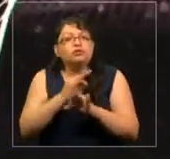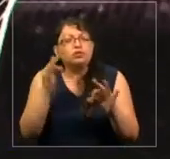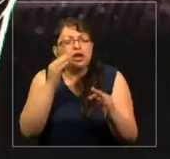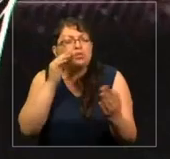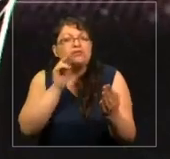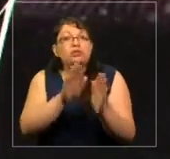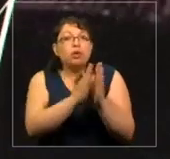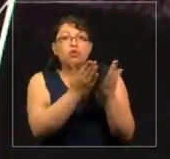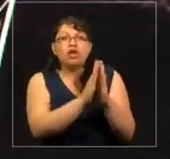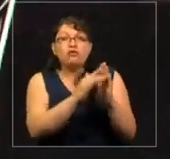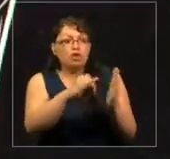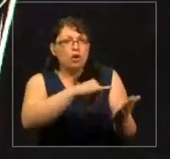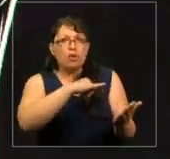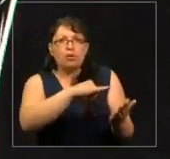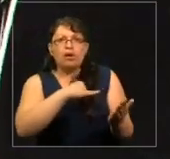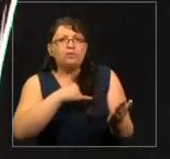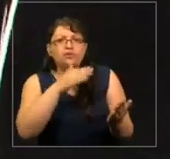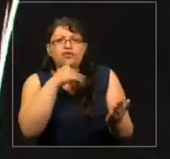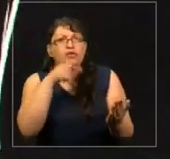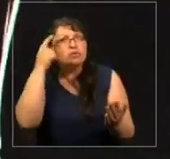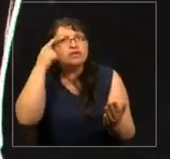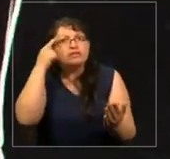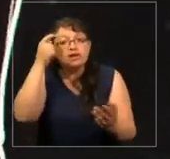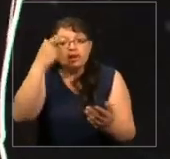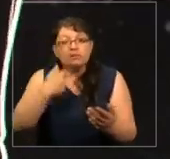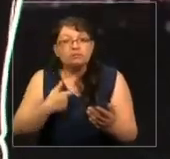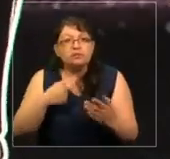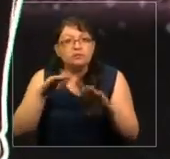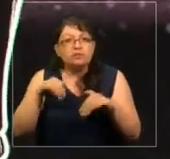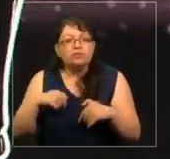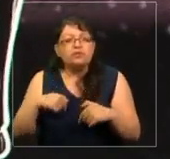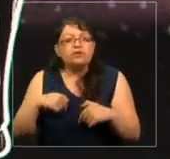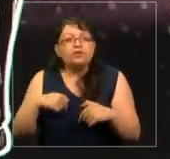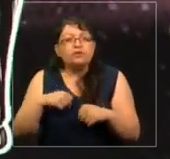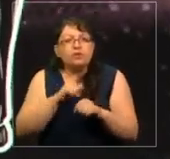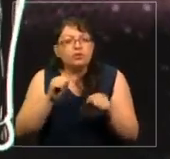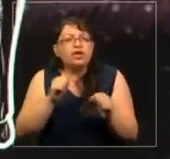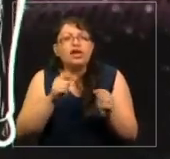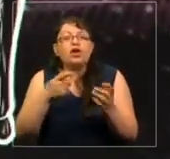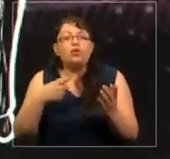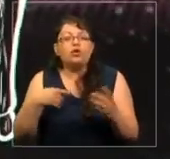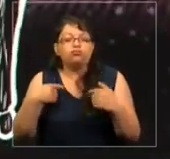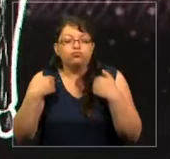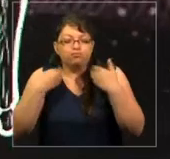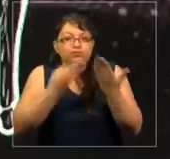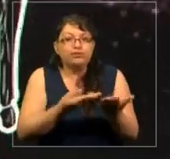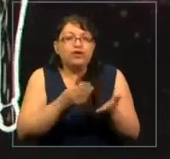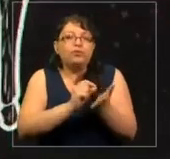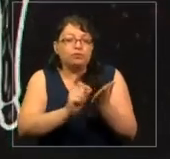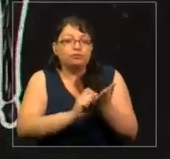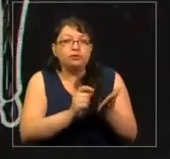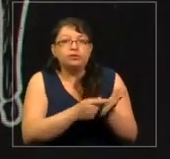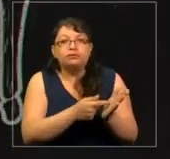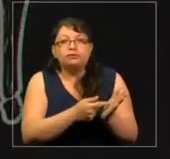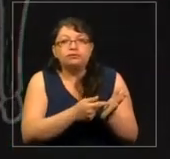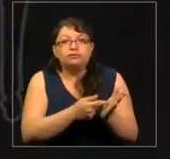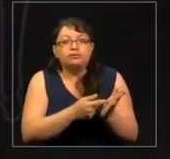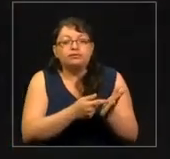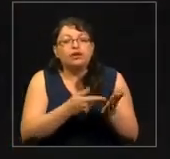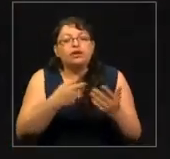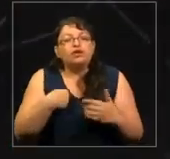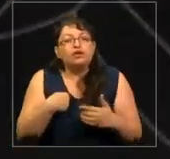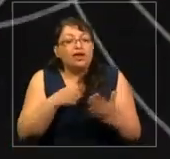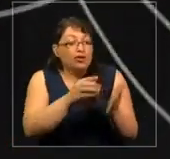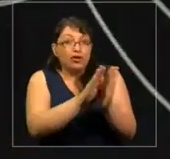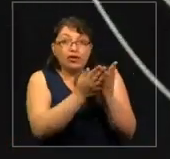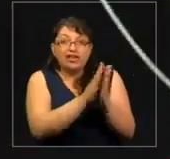en los libros, no pensaba que las personas como yo podrían estar en los libros. Me encantaban